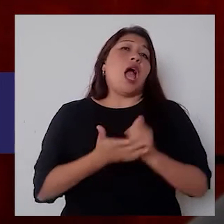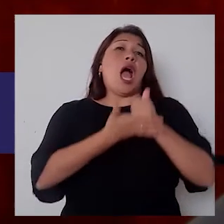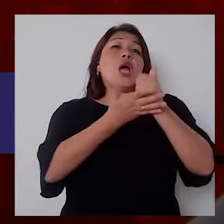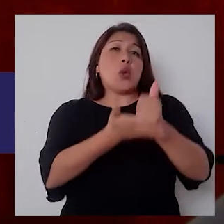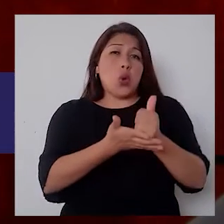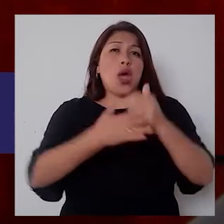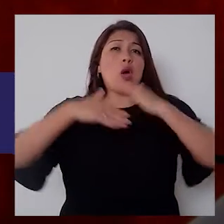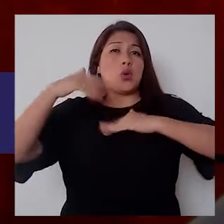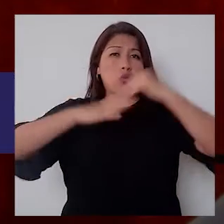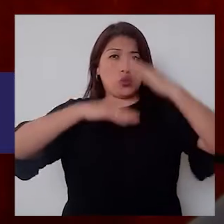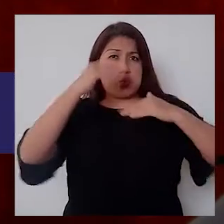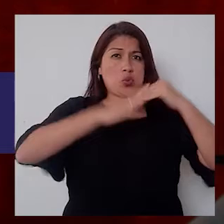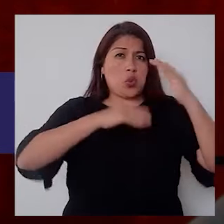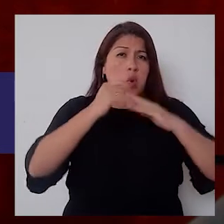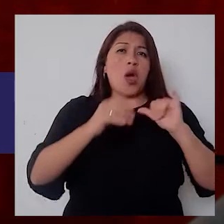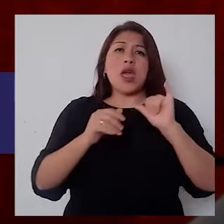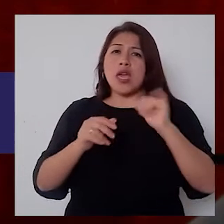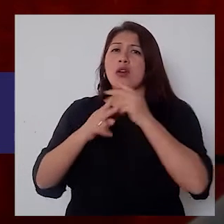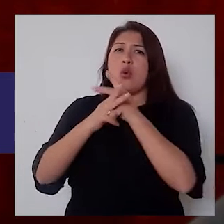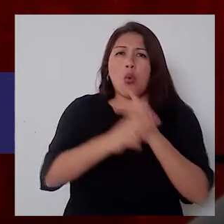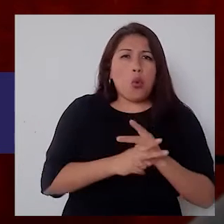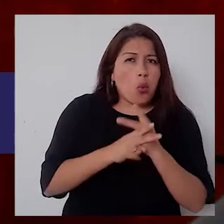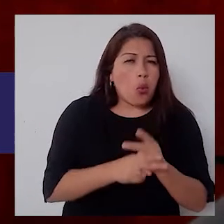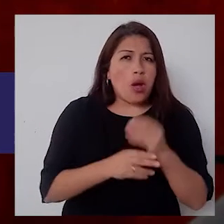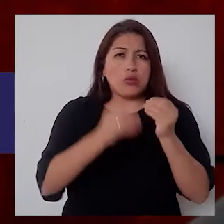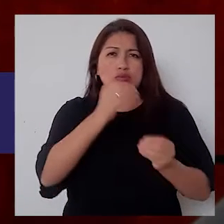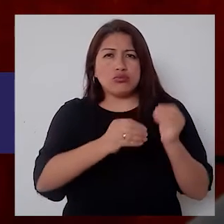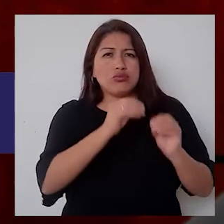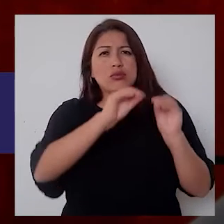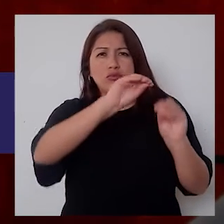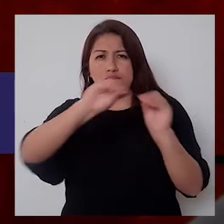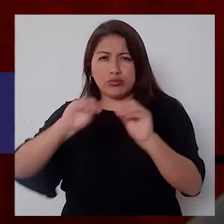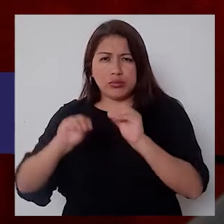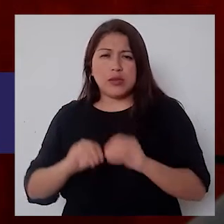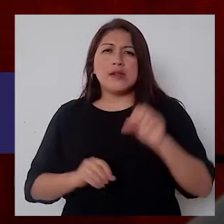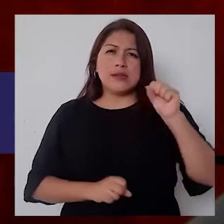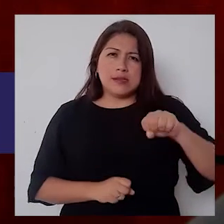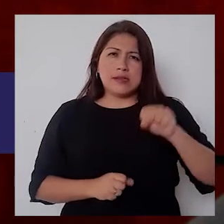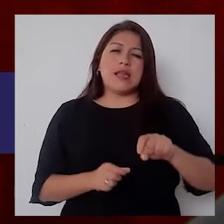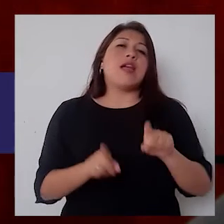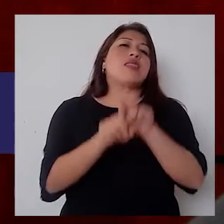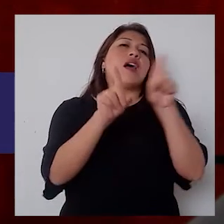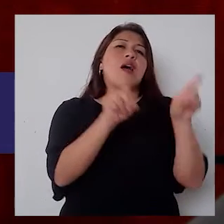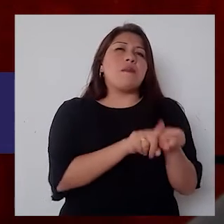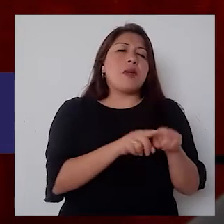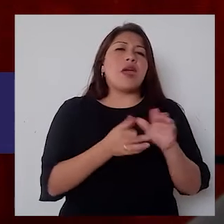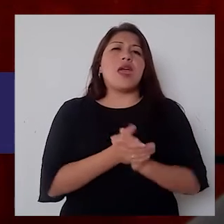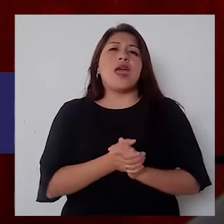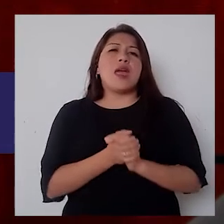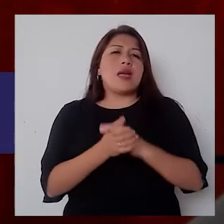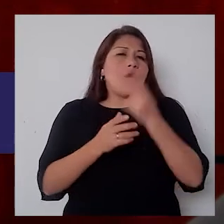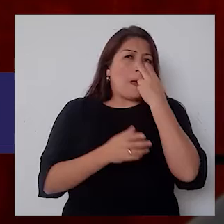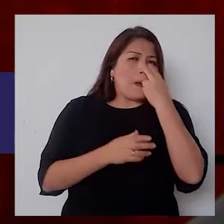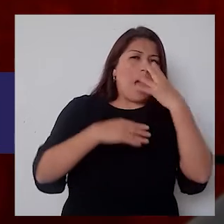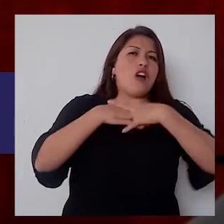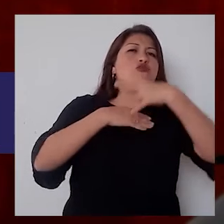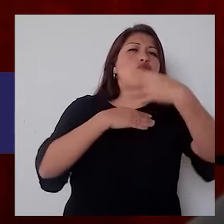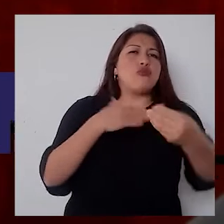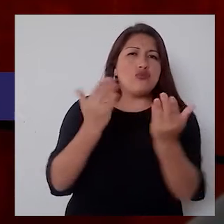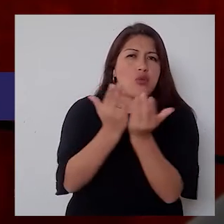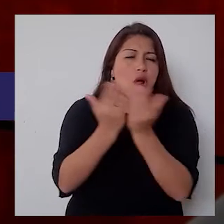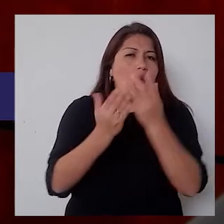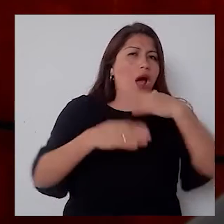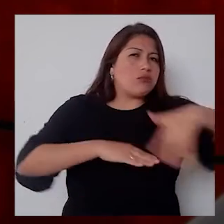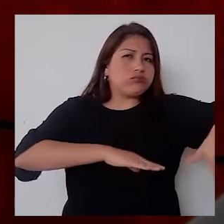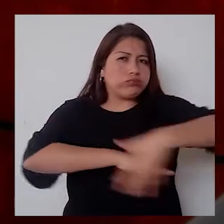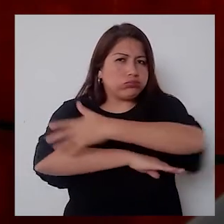en el mantenimiento, sino también hemos equipado los alrededores del colegio y las principales